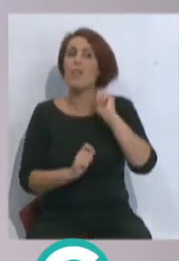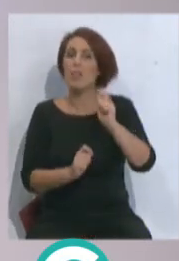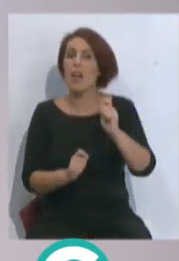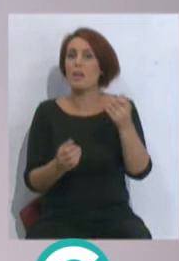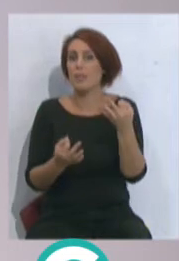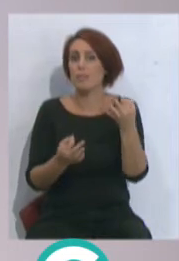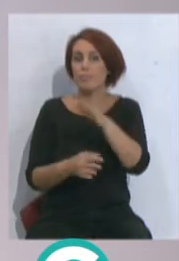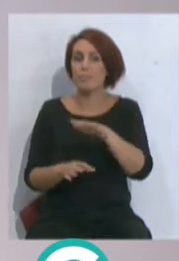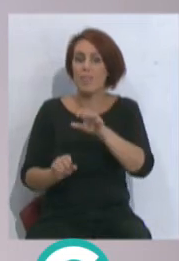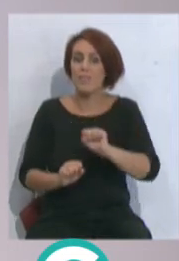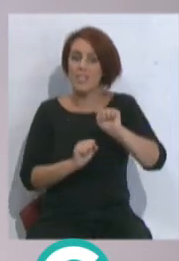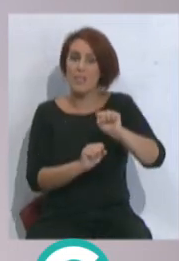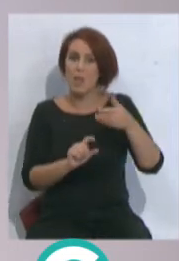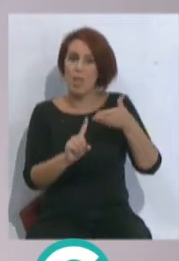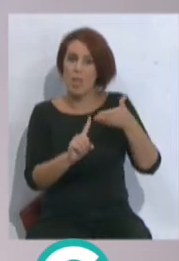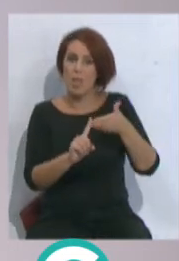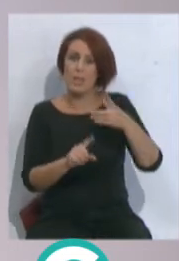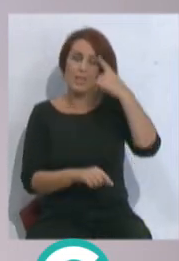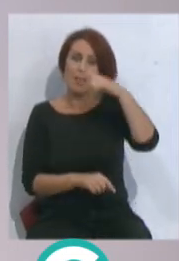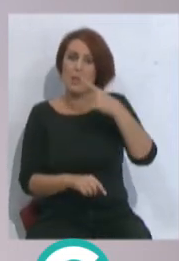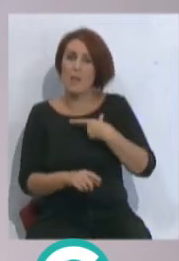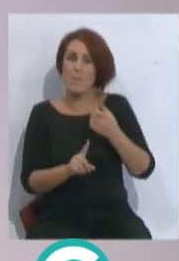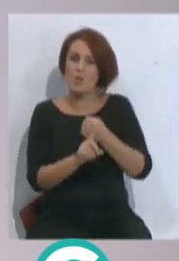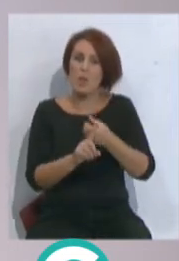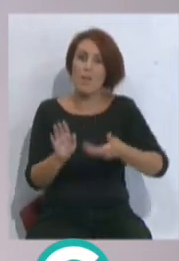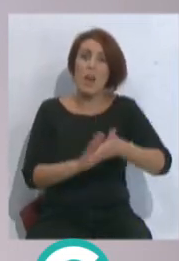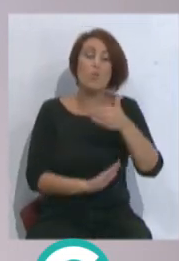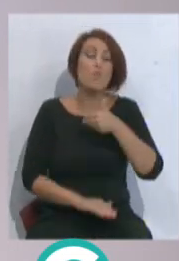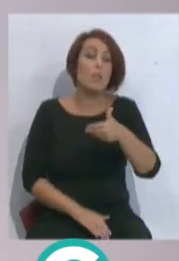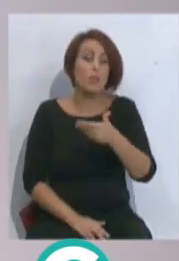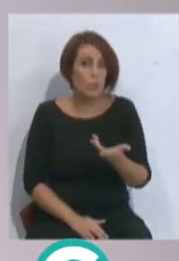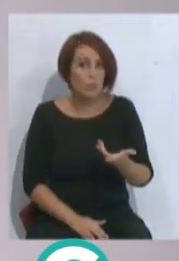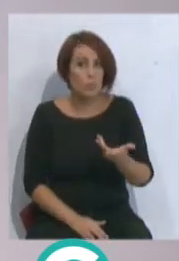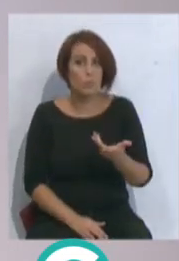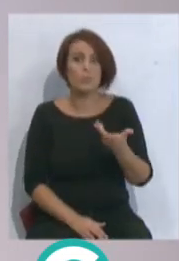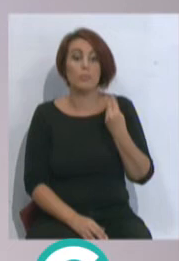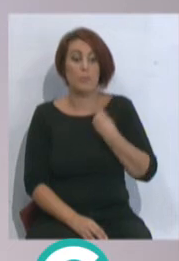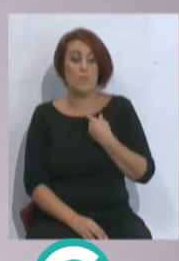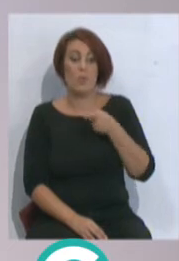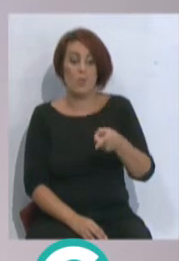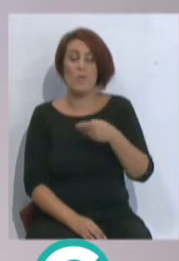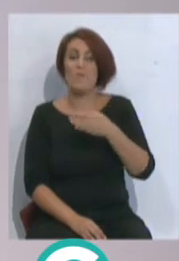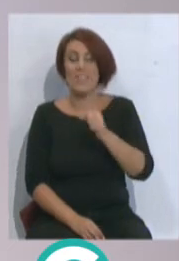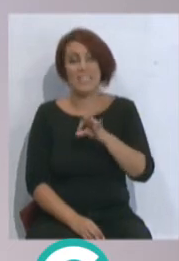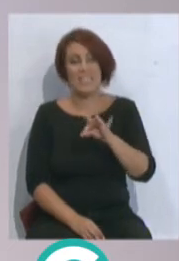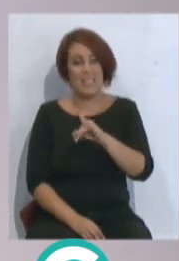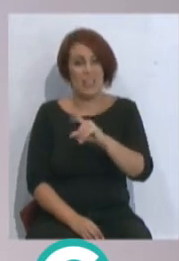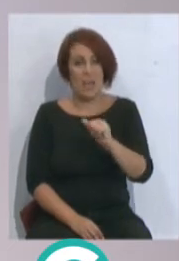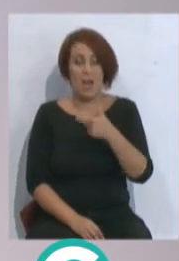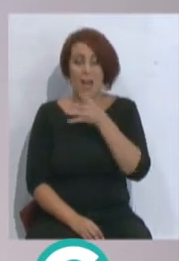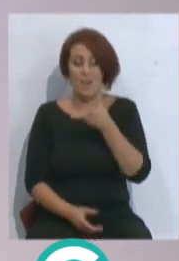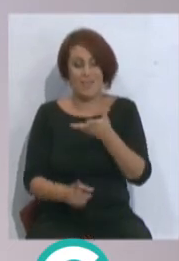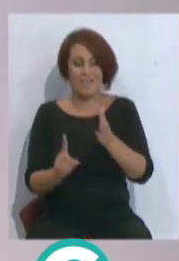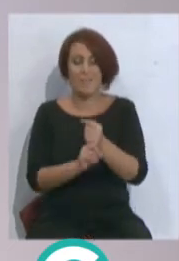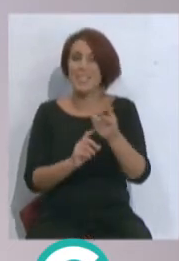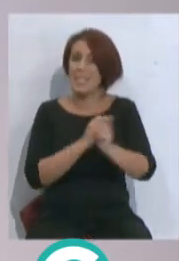parcela defensiva de agresividad, de saber cuándo tiene que ir a presionar, de ser... Pues eso es lo que va a conseguir Álvaro Bastida ahora. Si ya de por sí